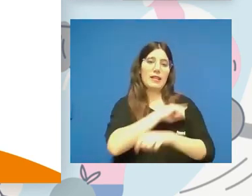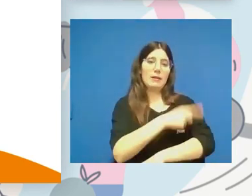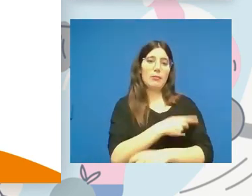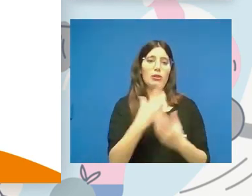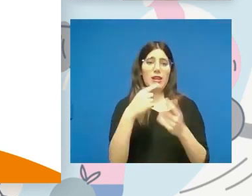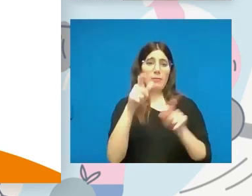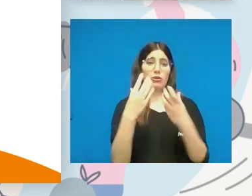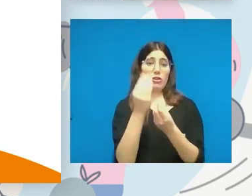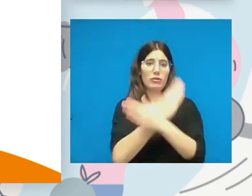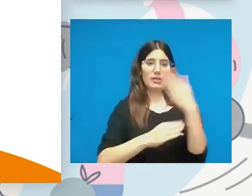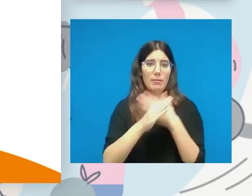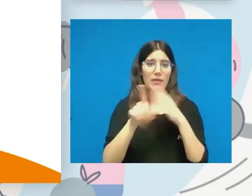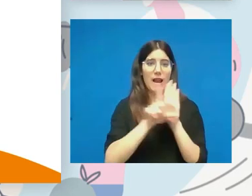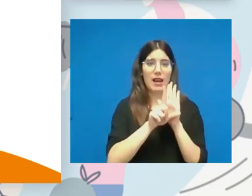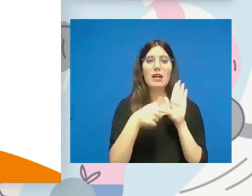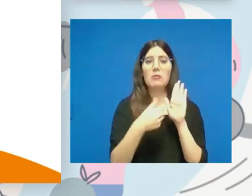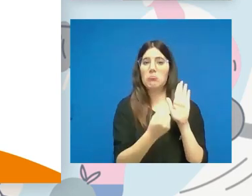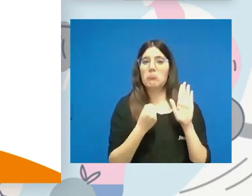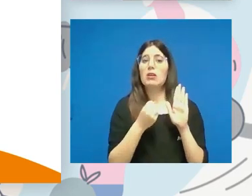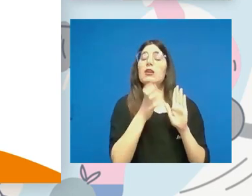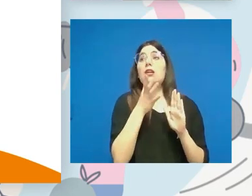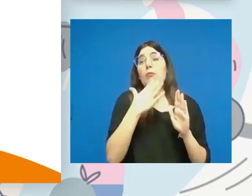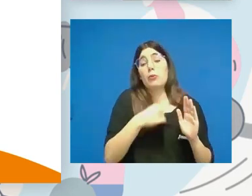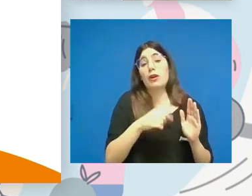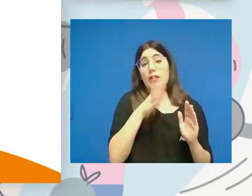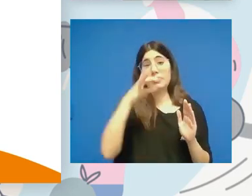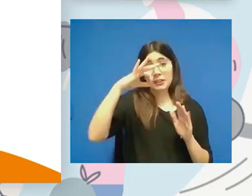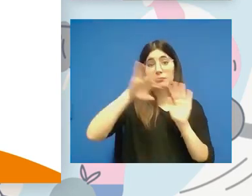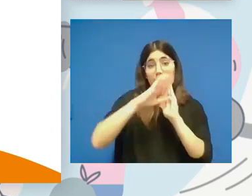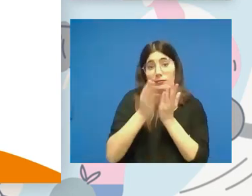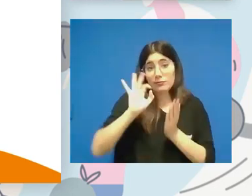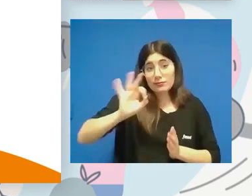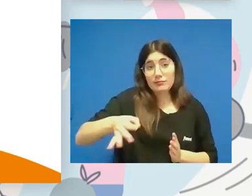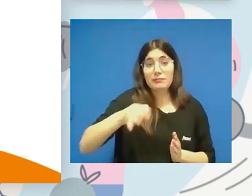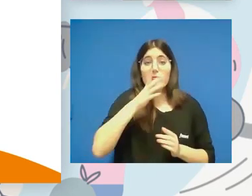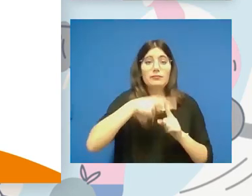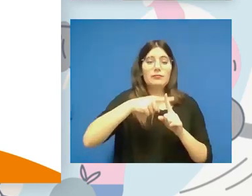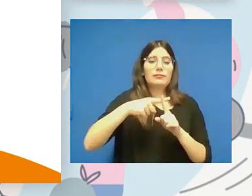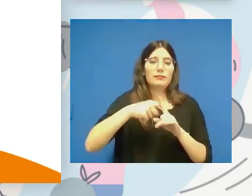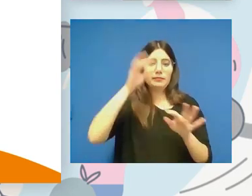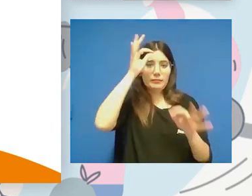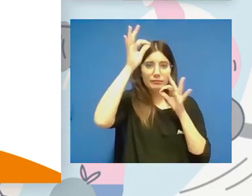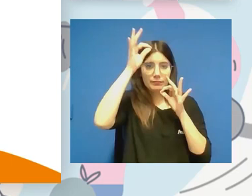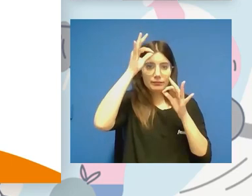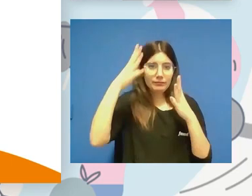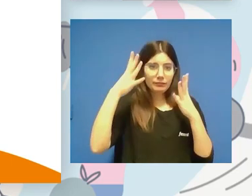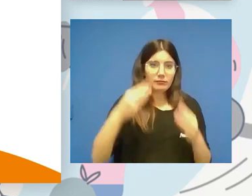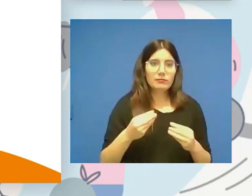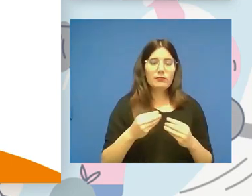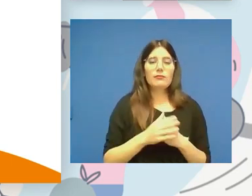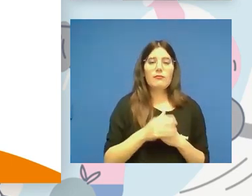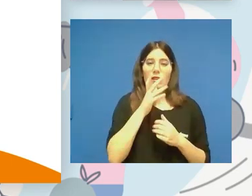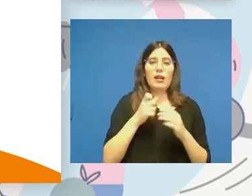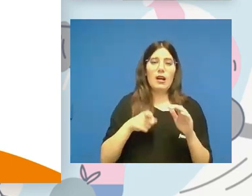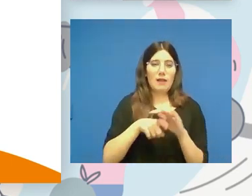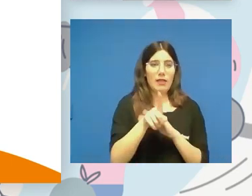en esta ley y probablemente sí que tenga razón de que sea única en el mundo en cuanto a nivel de avance en